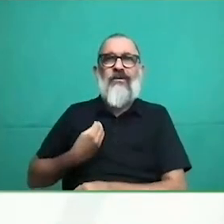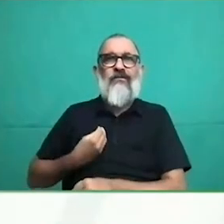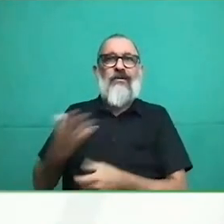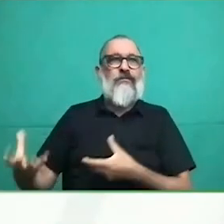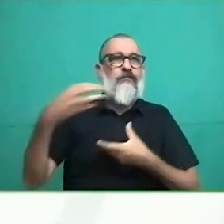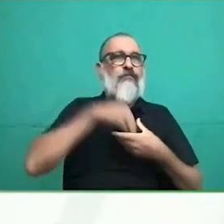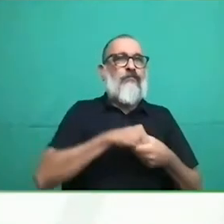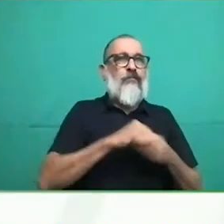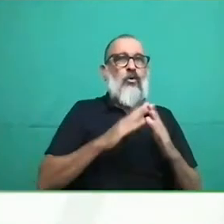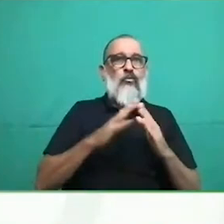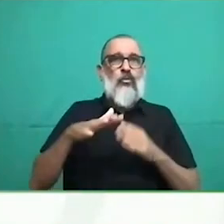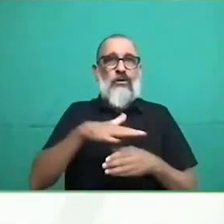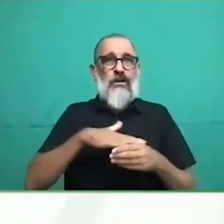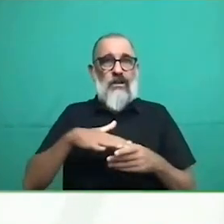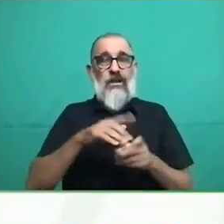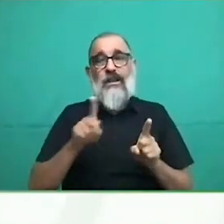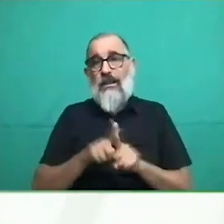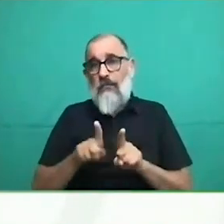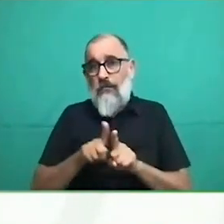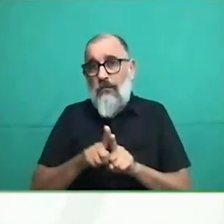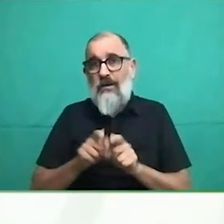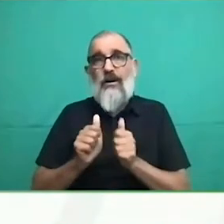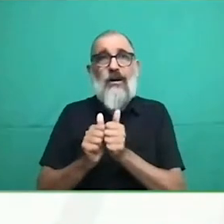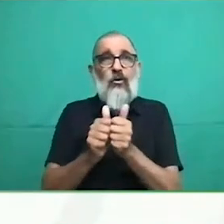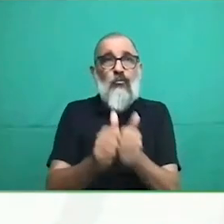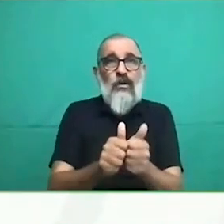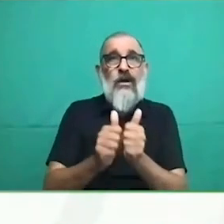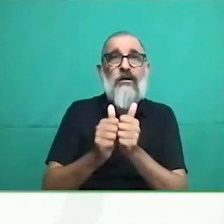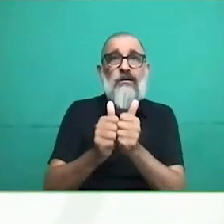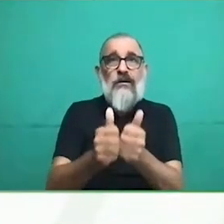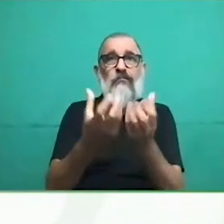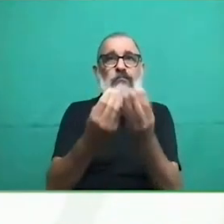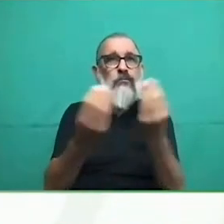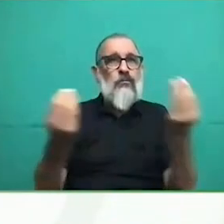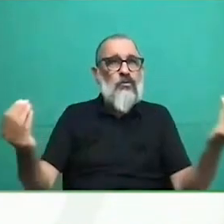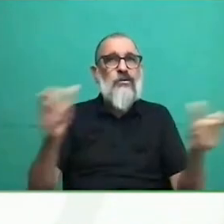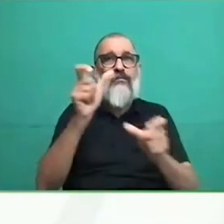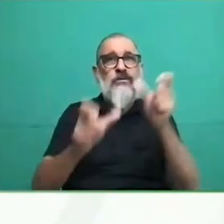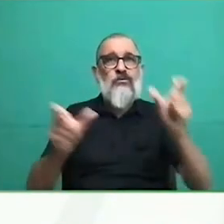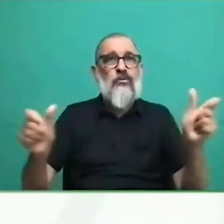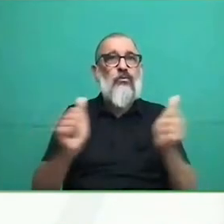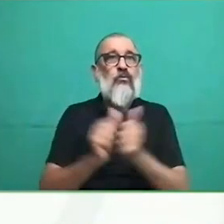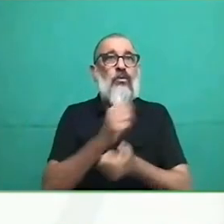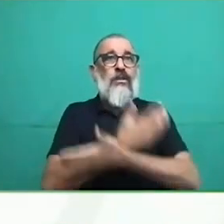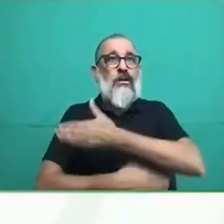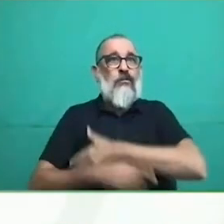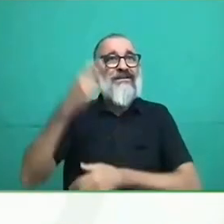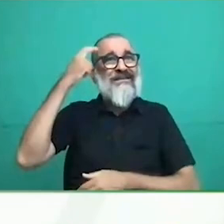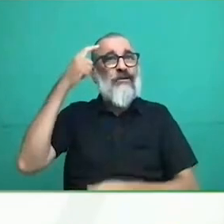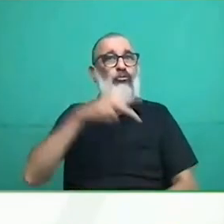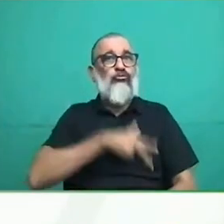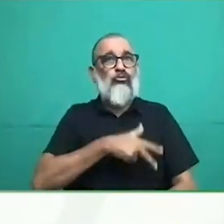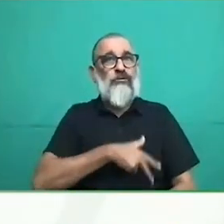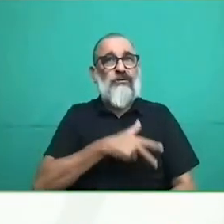acompañan hoy aquí, impulsaron la idea de que las instituciones no atienden a nadie,